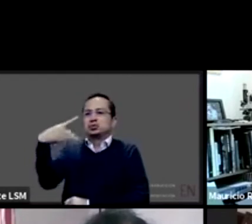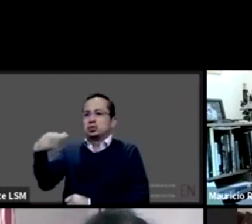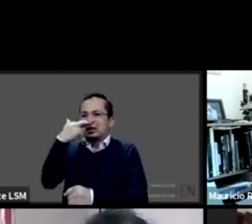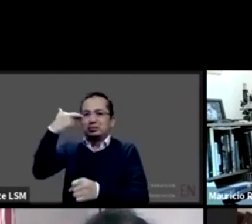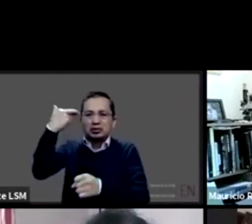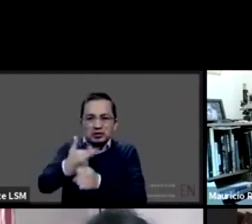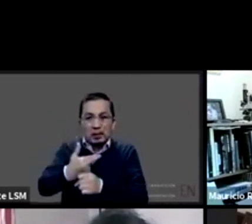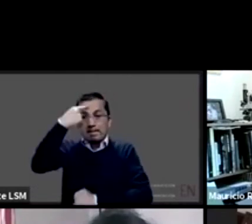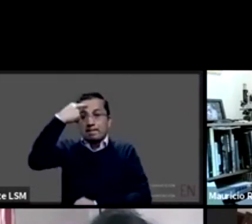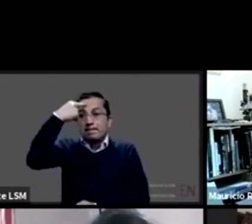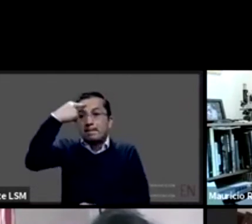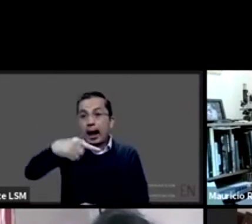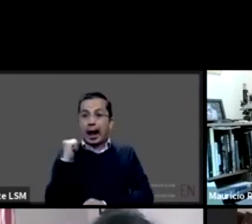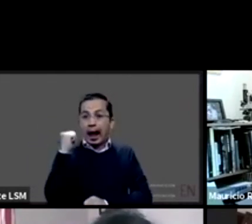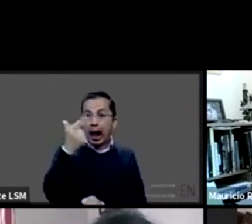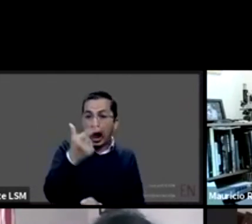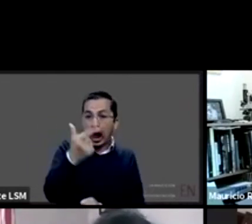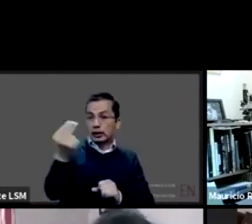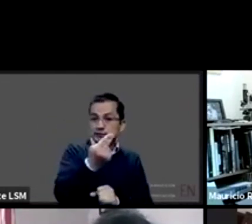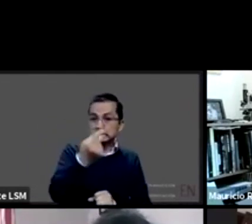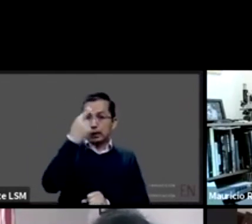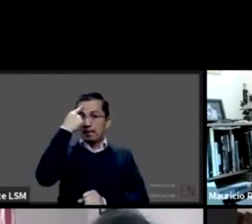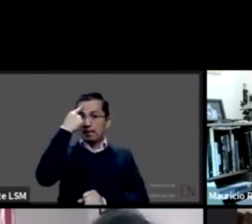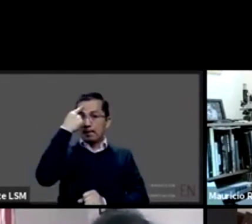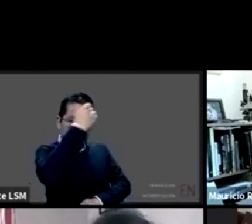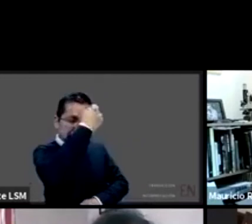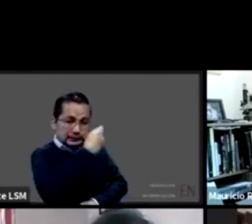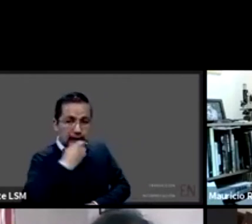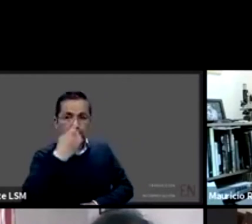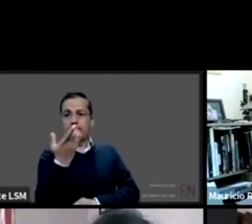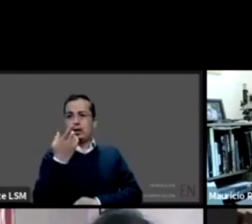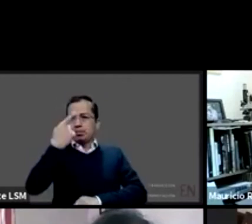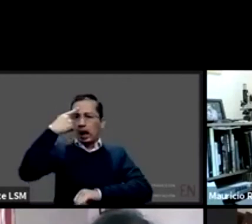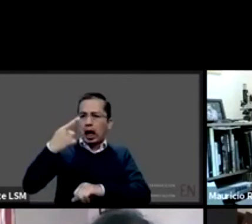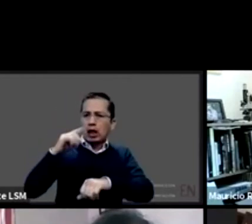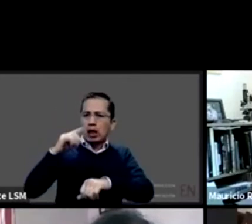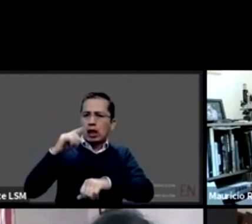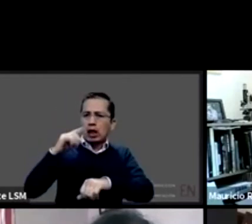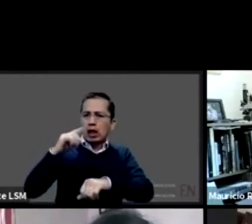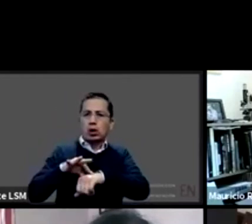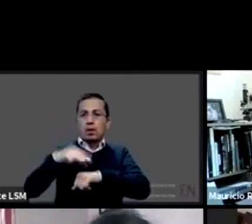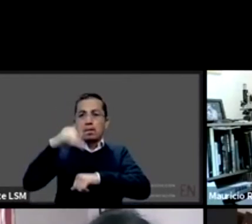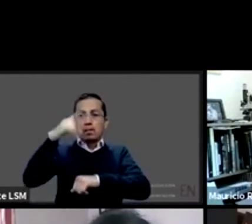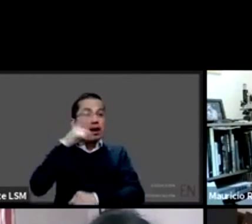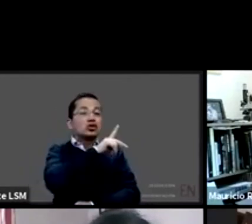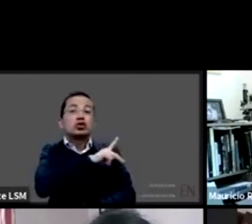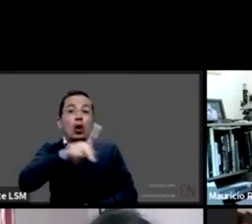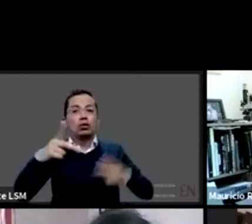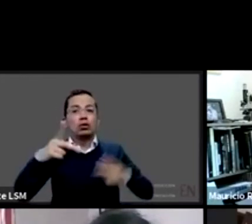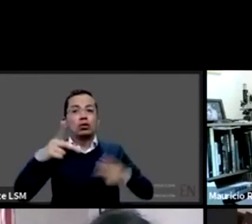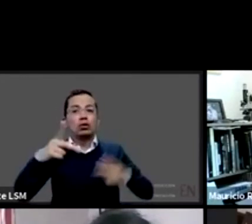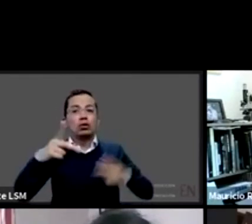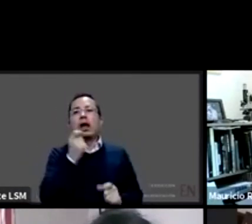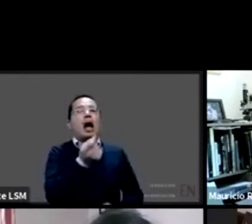de diagnóstico para todas las personas, para que el